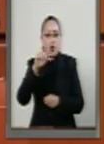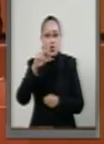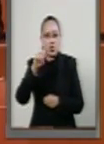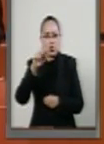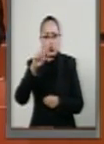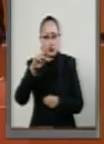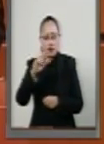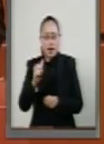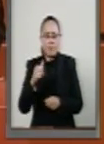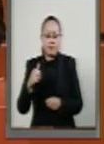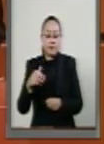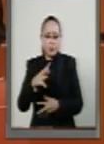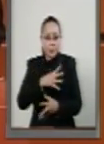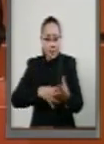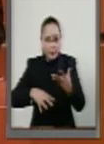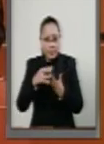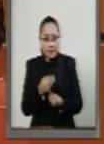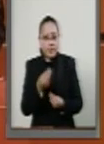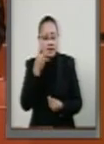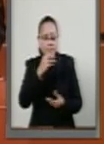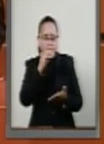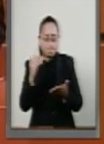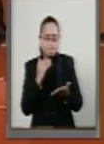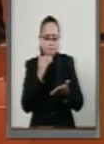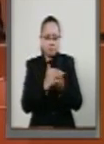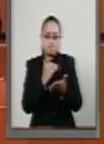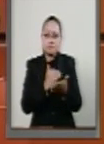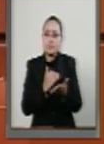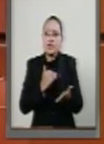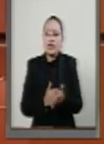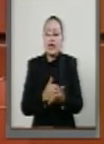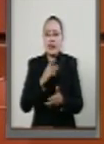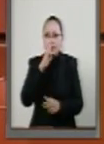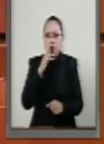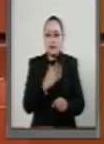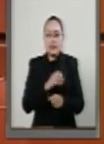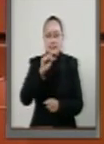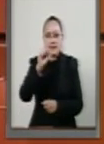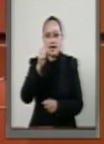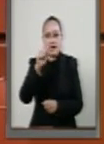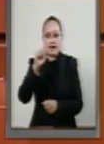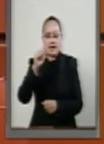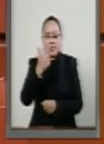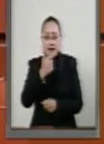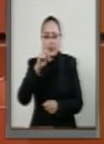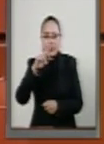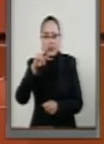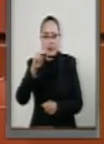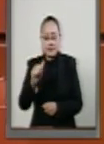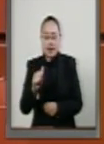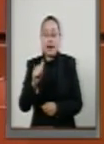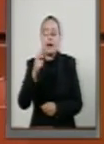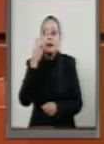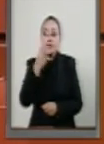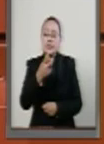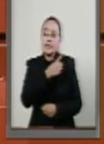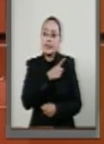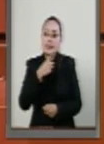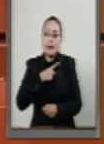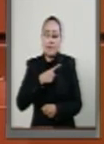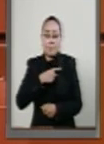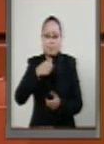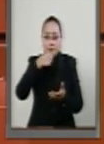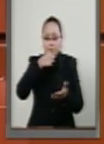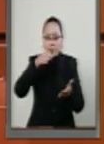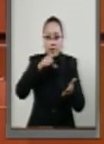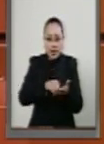establece que entre las facultades de la Zagarpa está aprobar, expedir y publicar la Carta